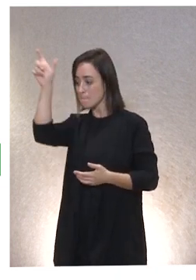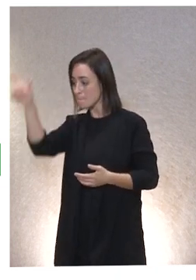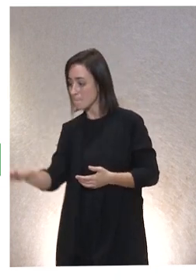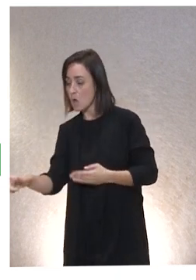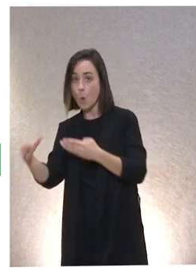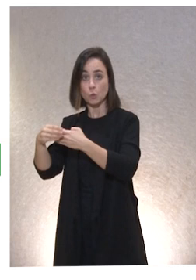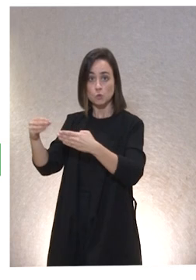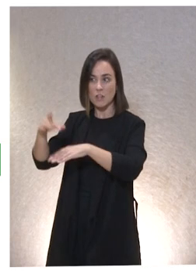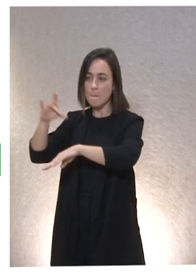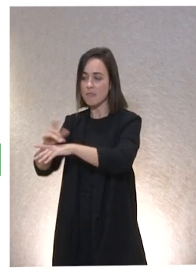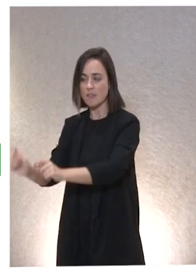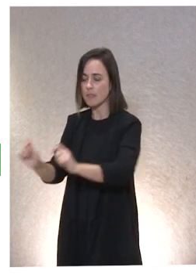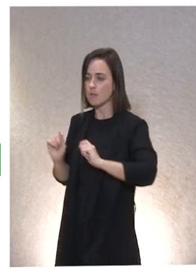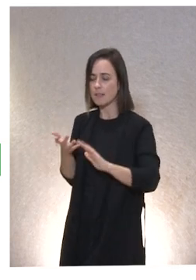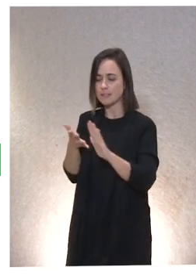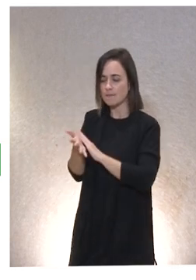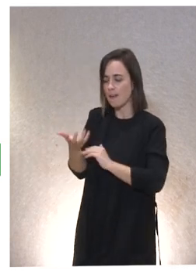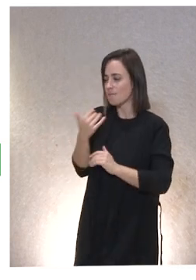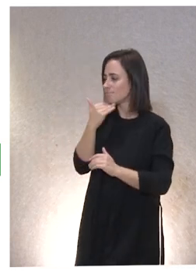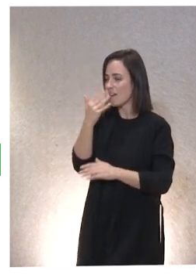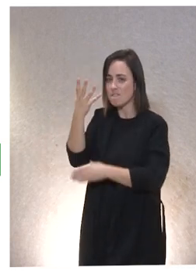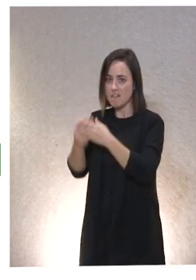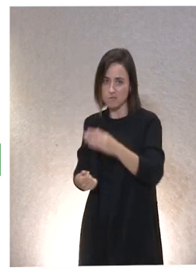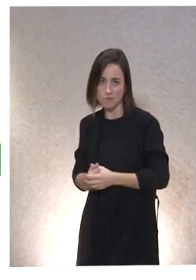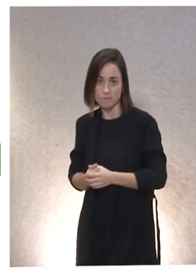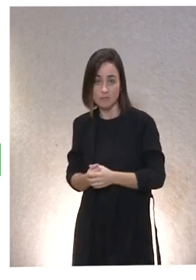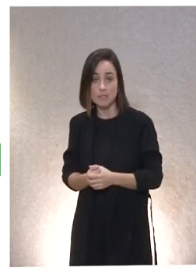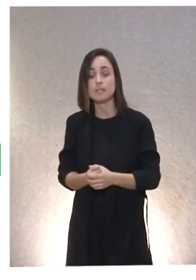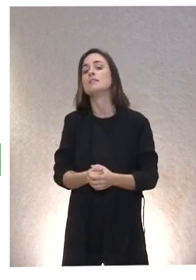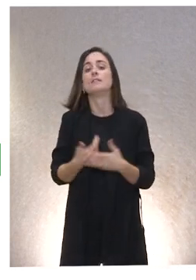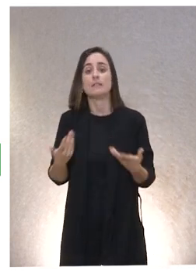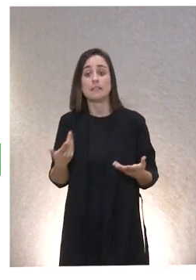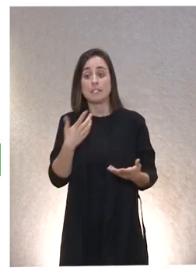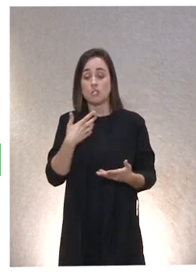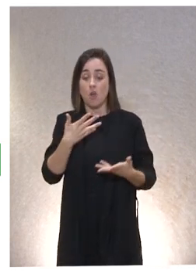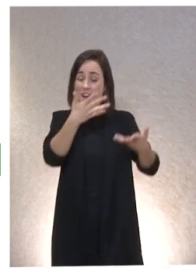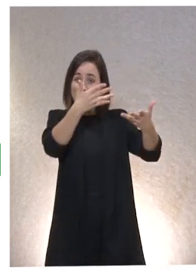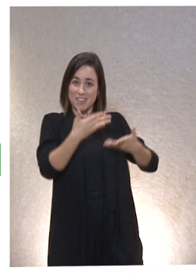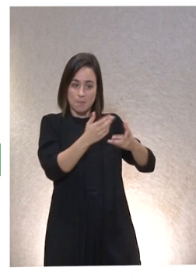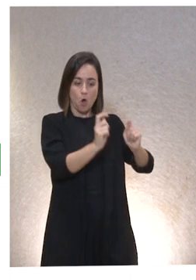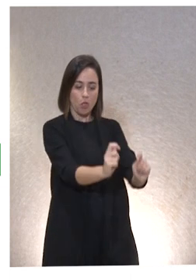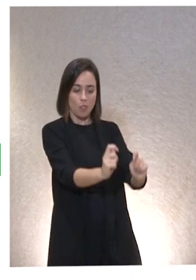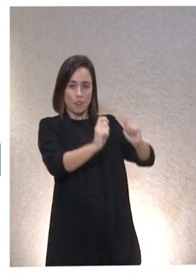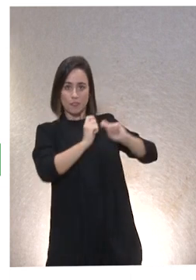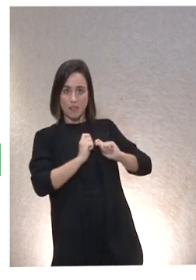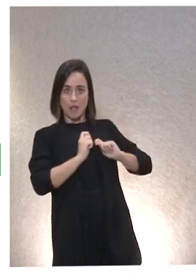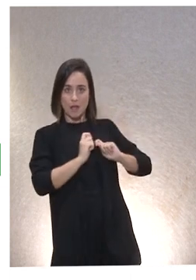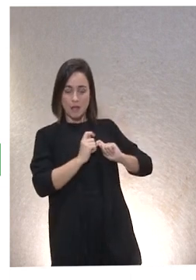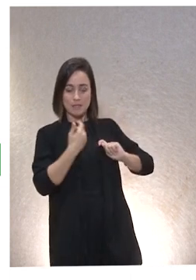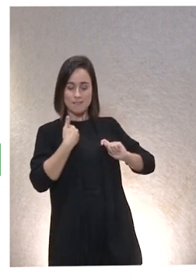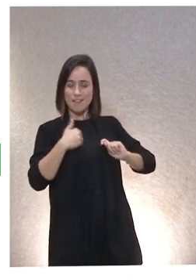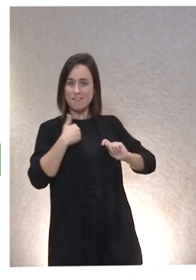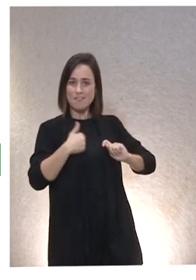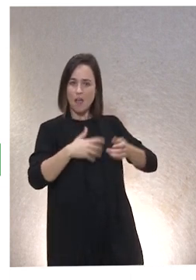Entonces, con frecuencia, en este sentido, hay que saber que quien recibe, ya en los modos de recibir y sin pretenderlo,